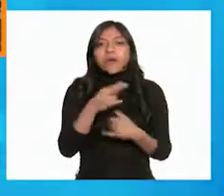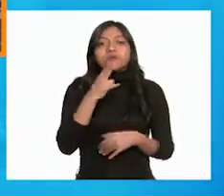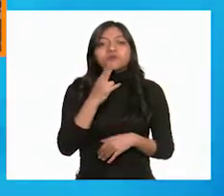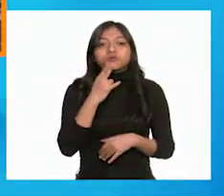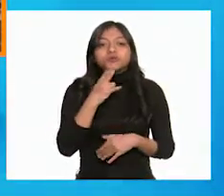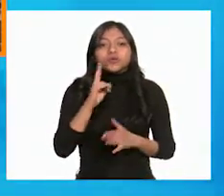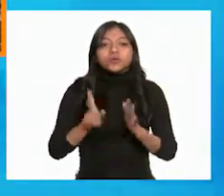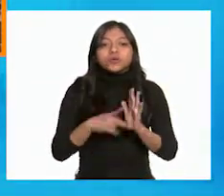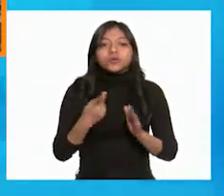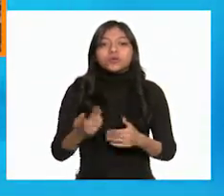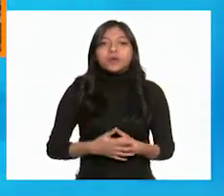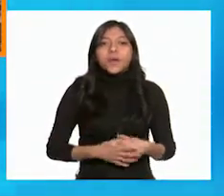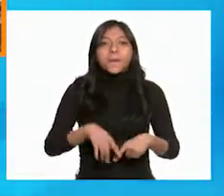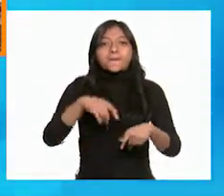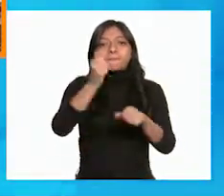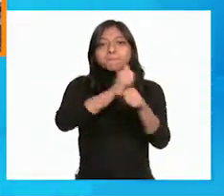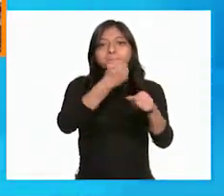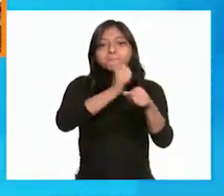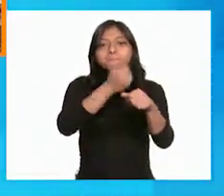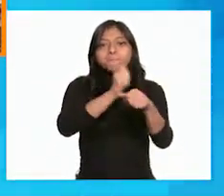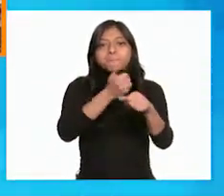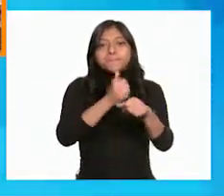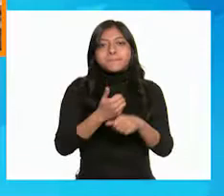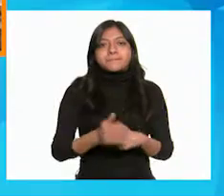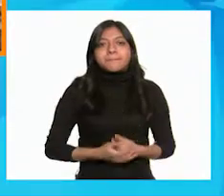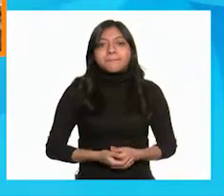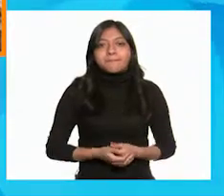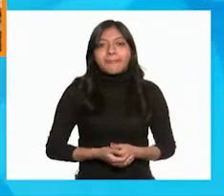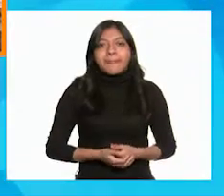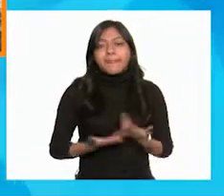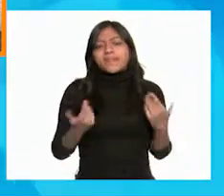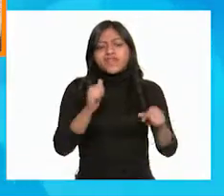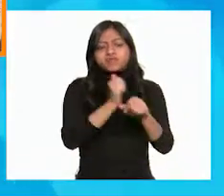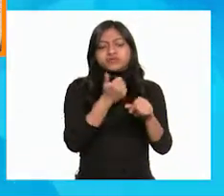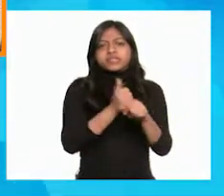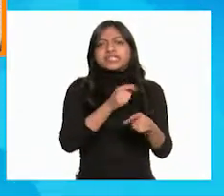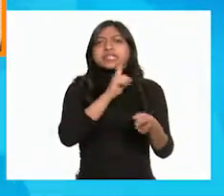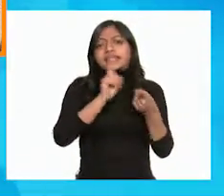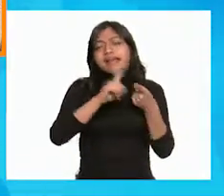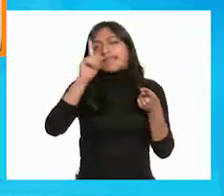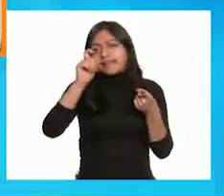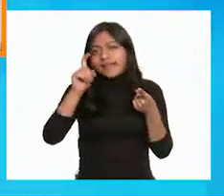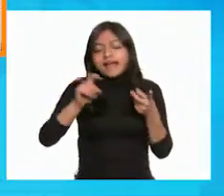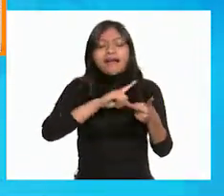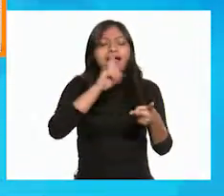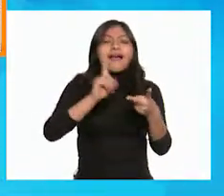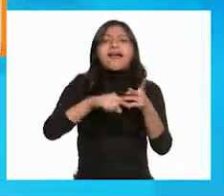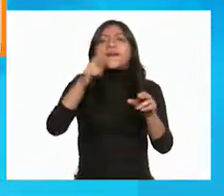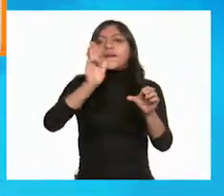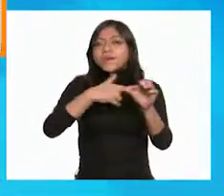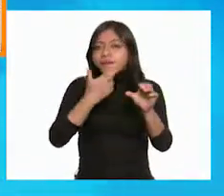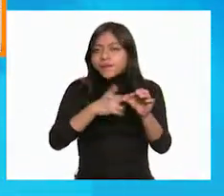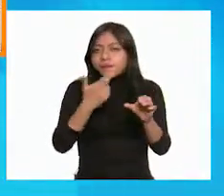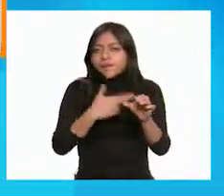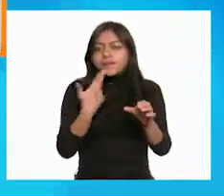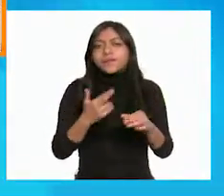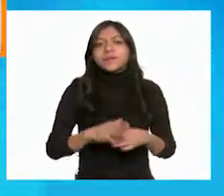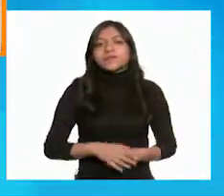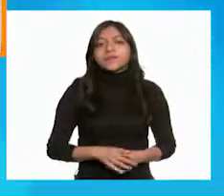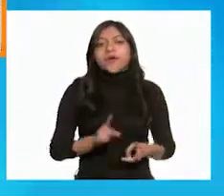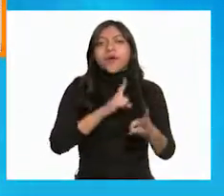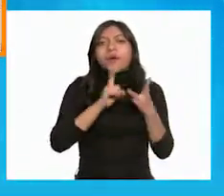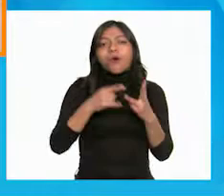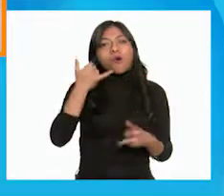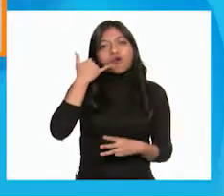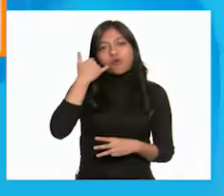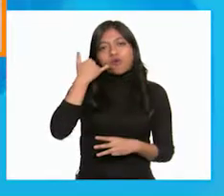las botellas que vienen en aguas, en refrescos y en